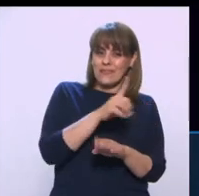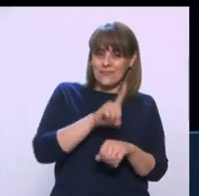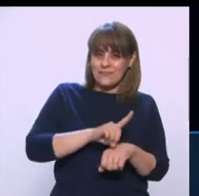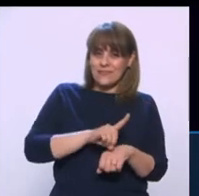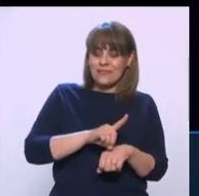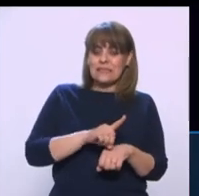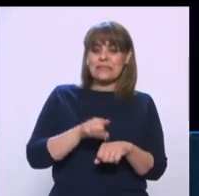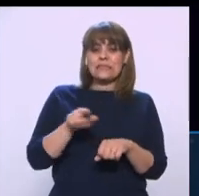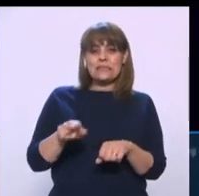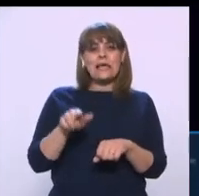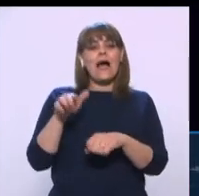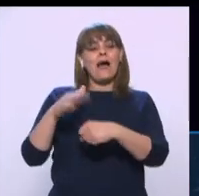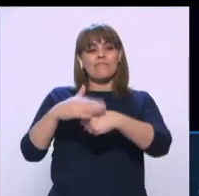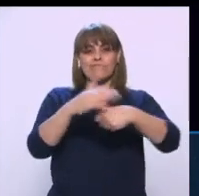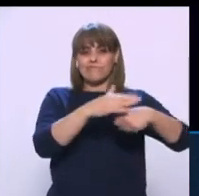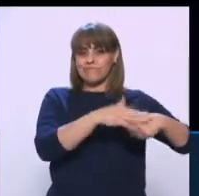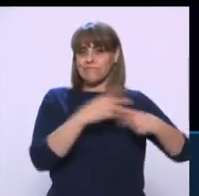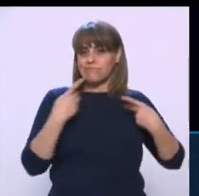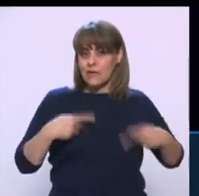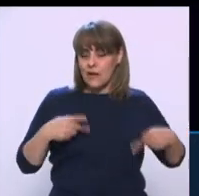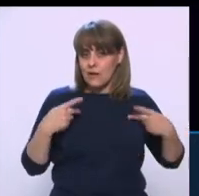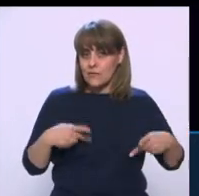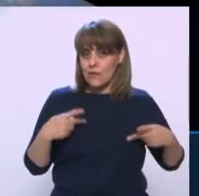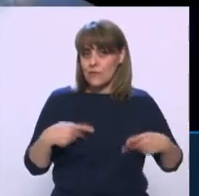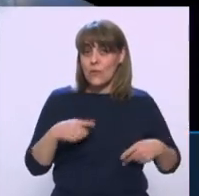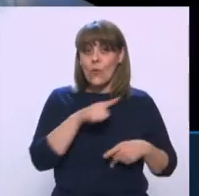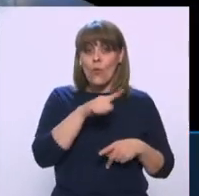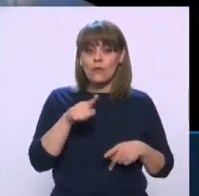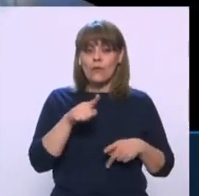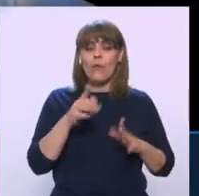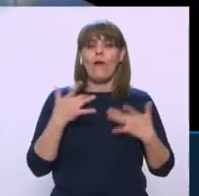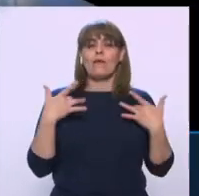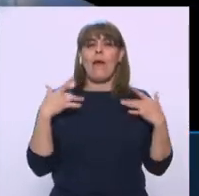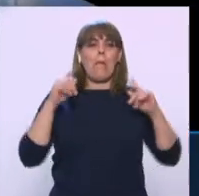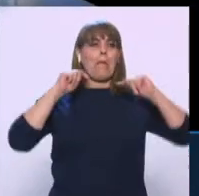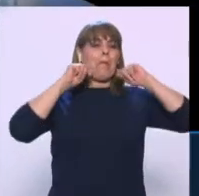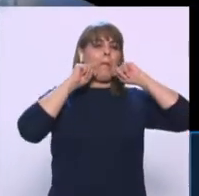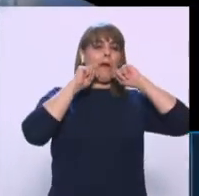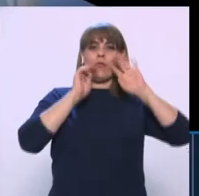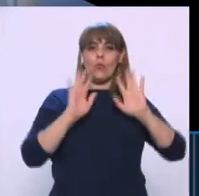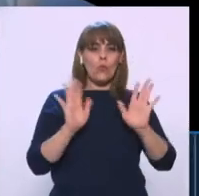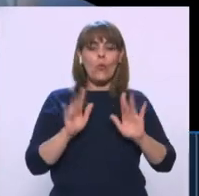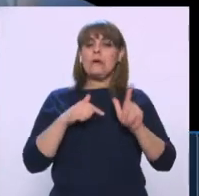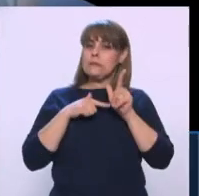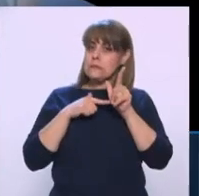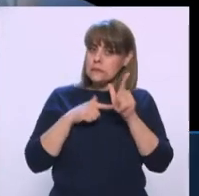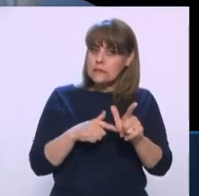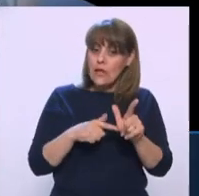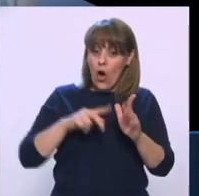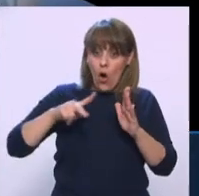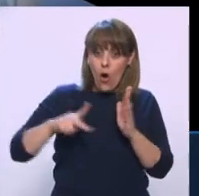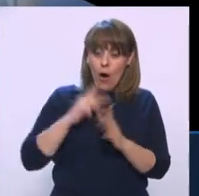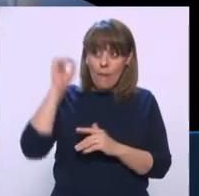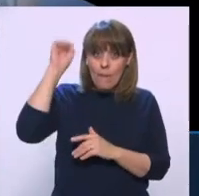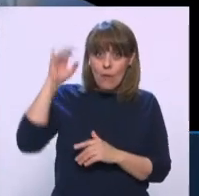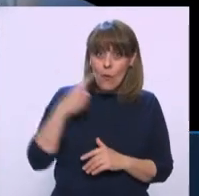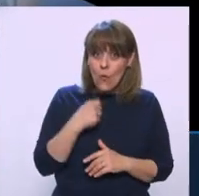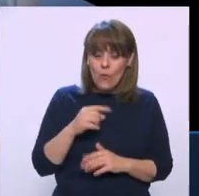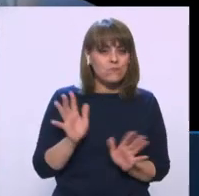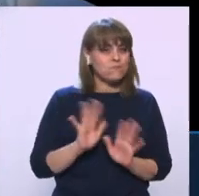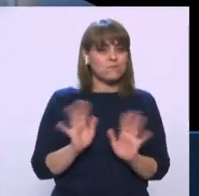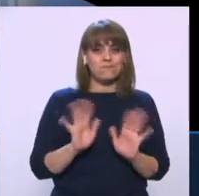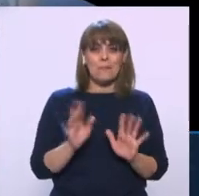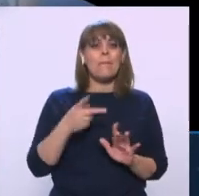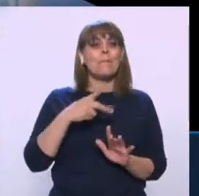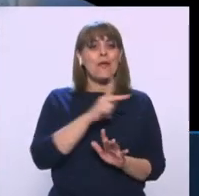aquí el mensaje para todas las personas es no bajemos la guardia. Nadie quiere regresar a semáforo rojo, pero es